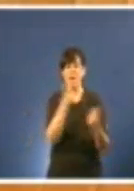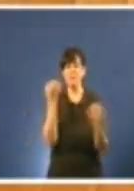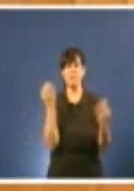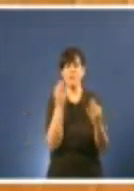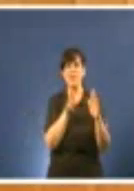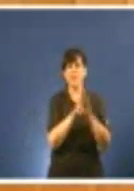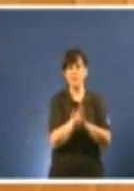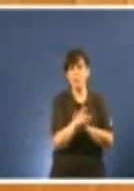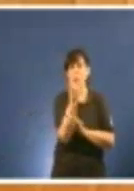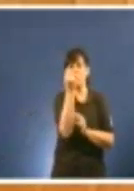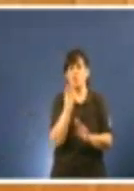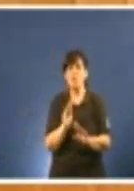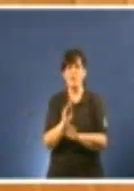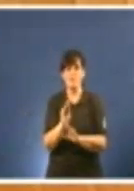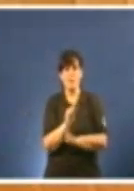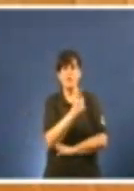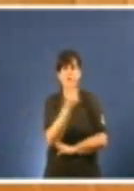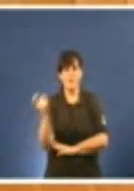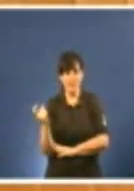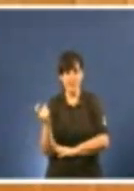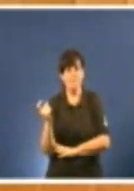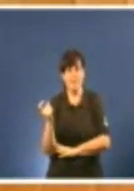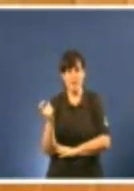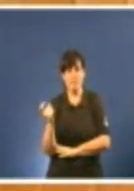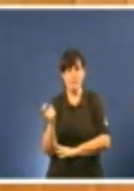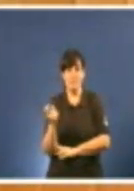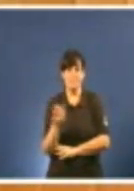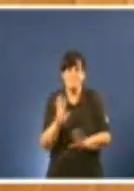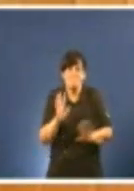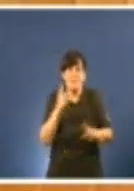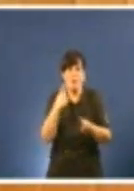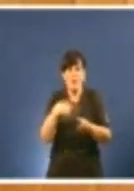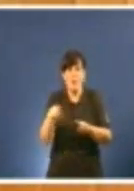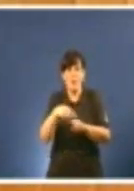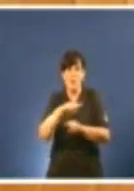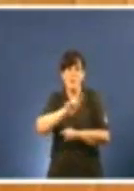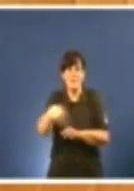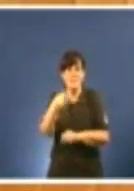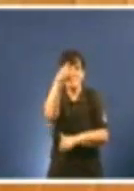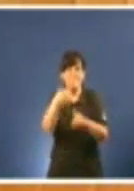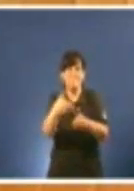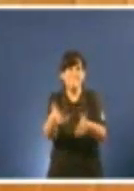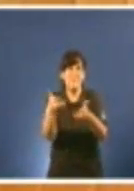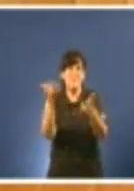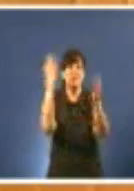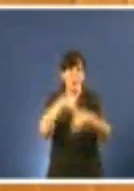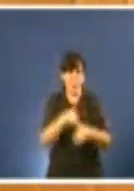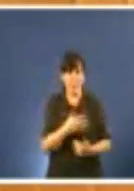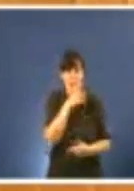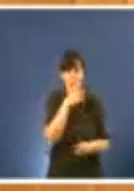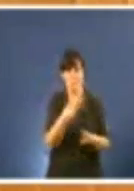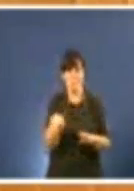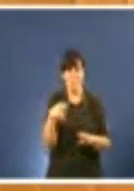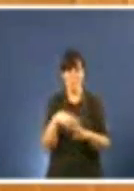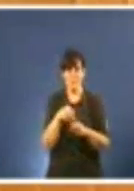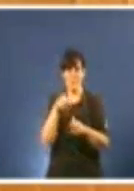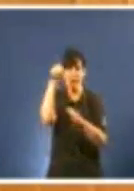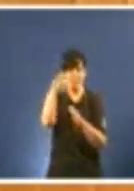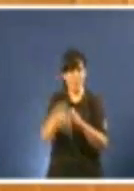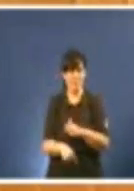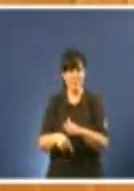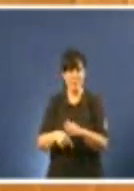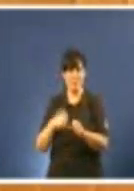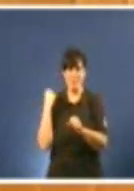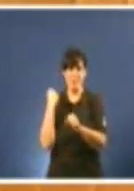cuestións poco rentables electoralmente. Son políticas de largo percorrido sin resultados para unha nin